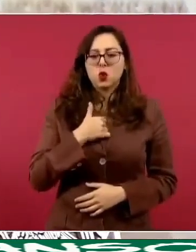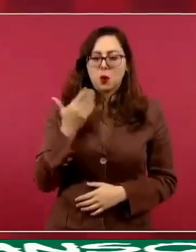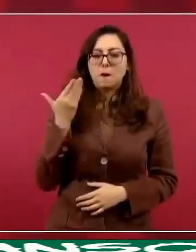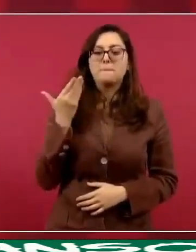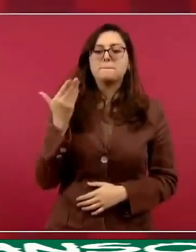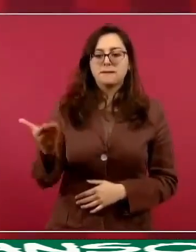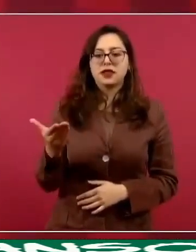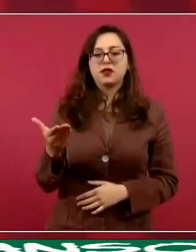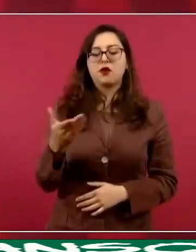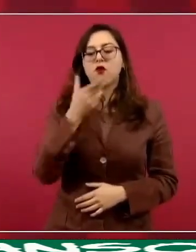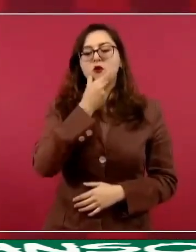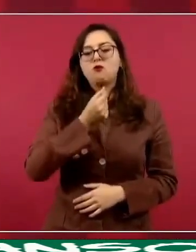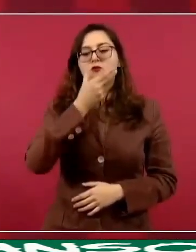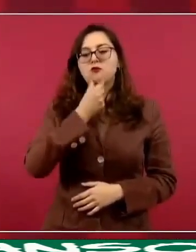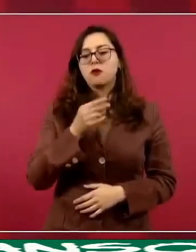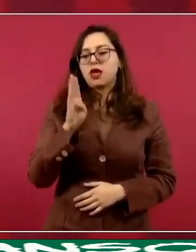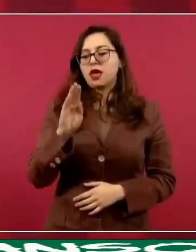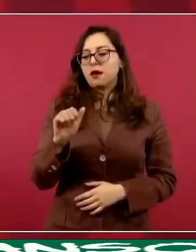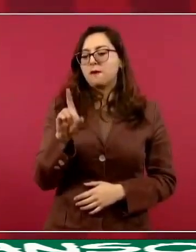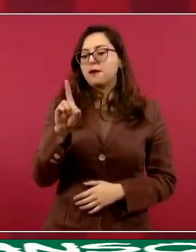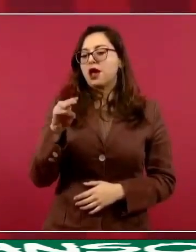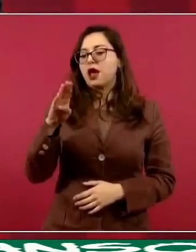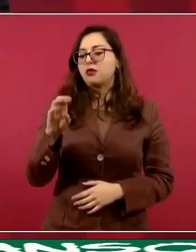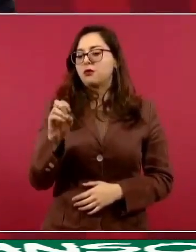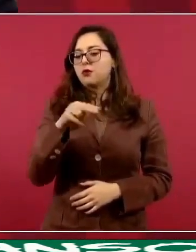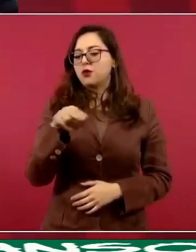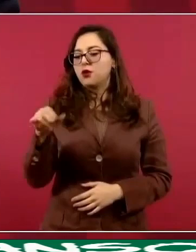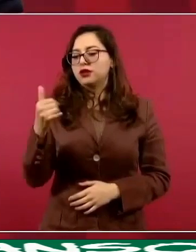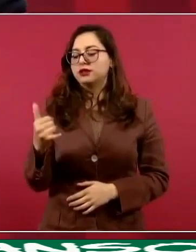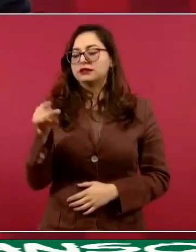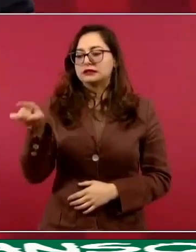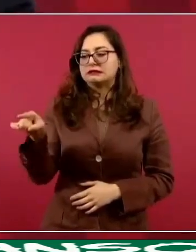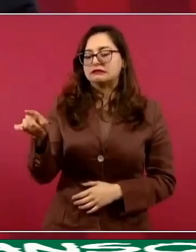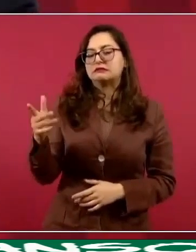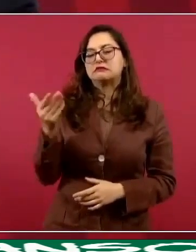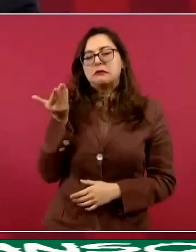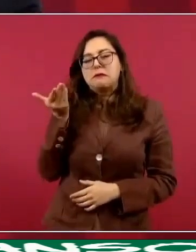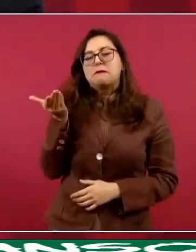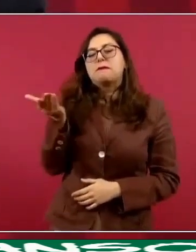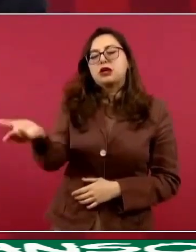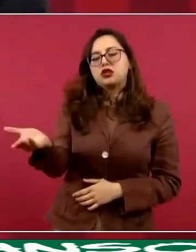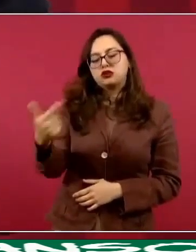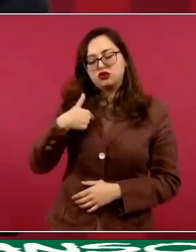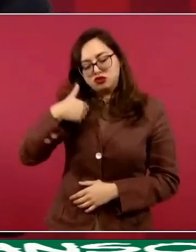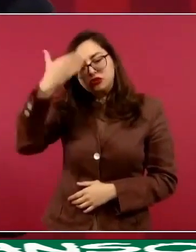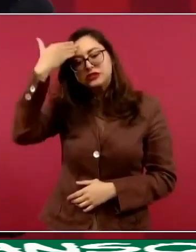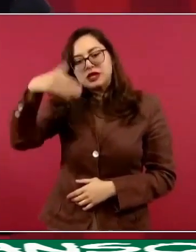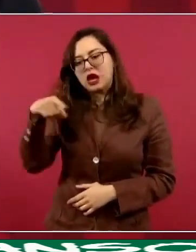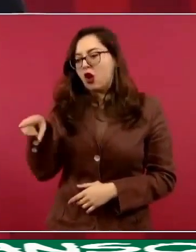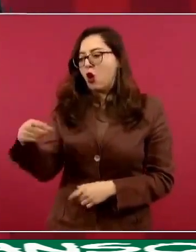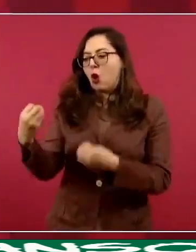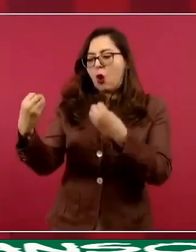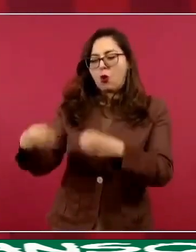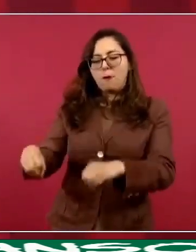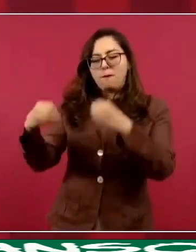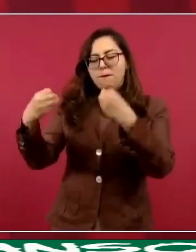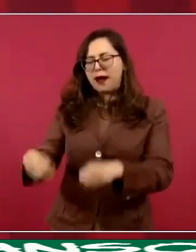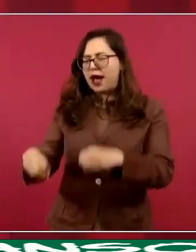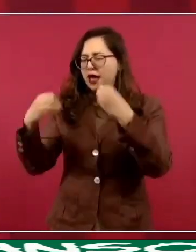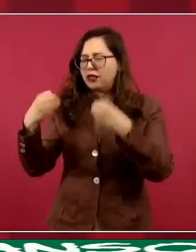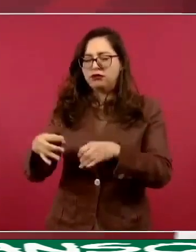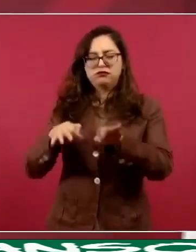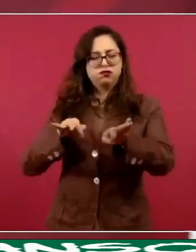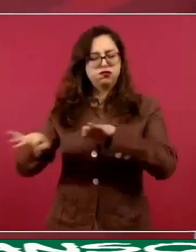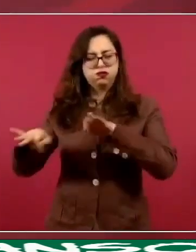saturado y cansado porque